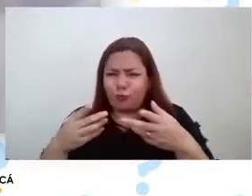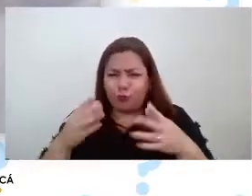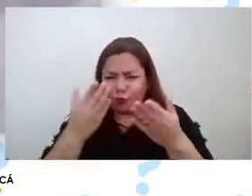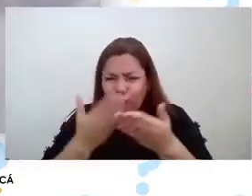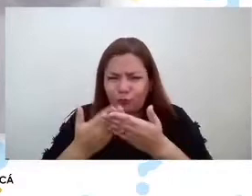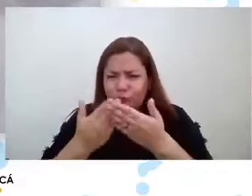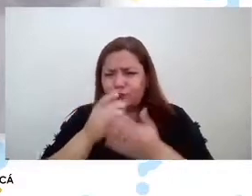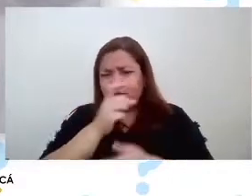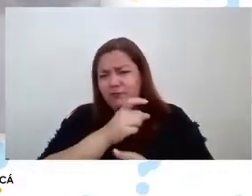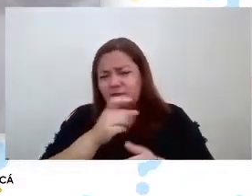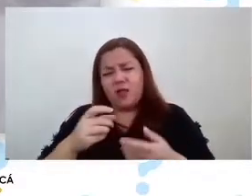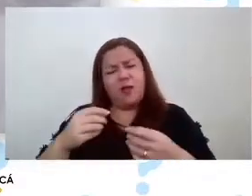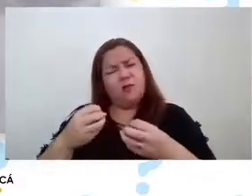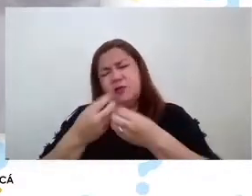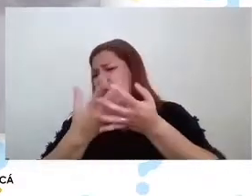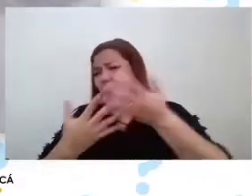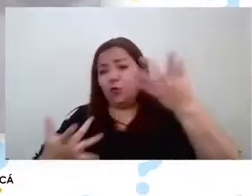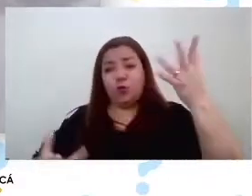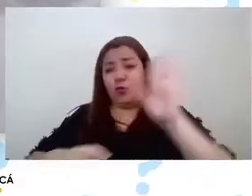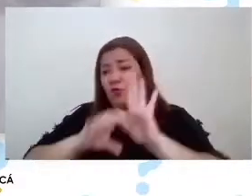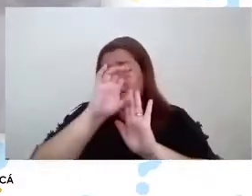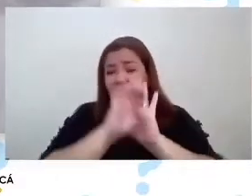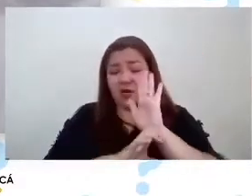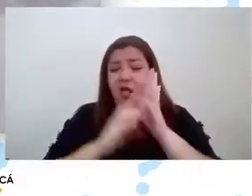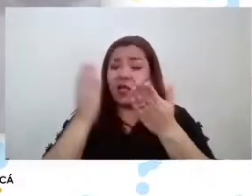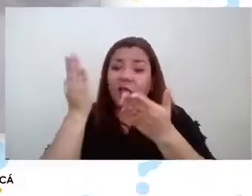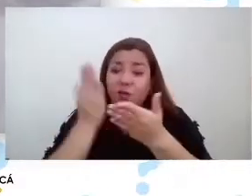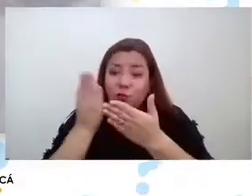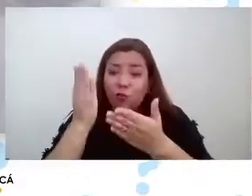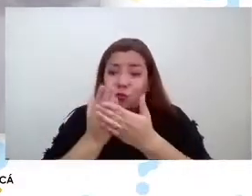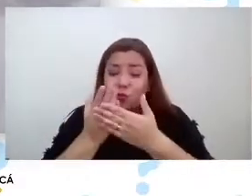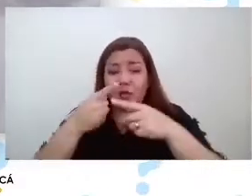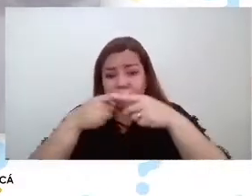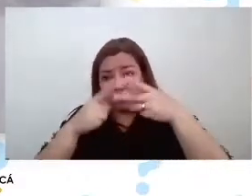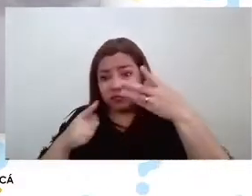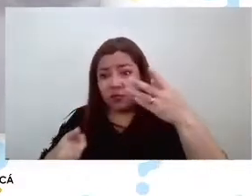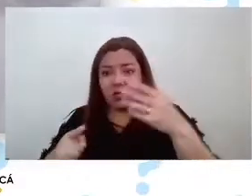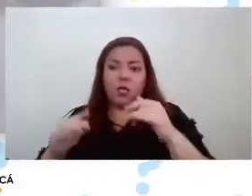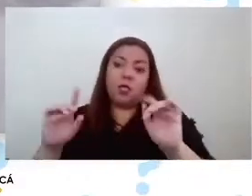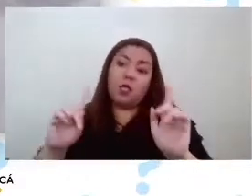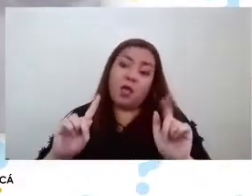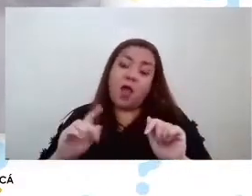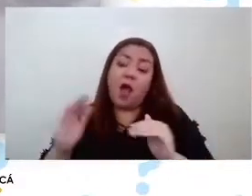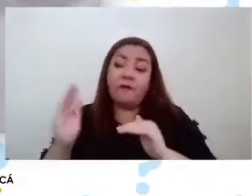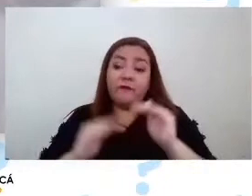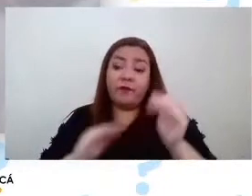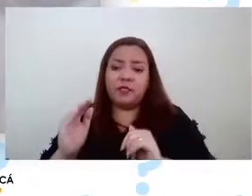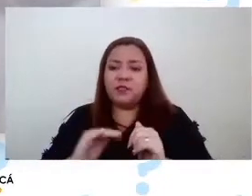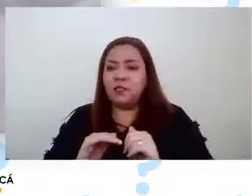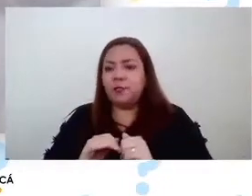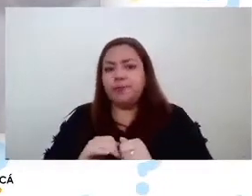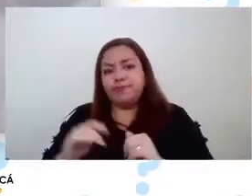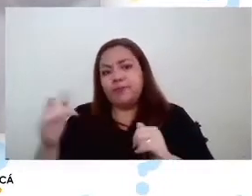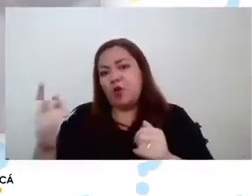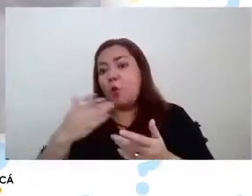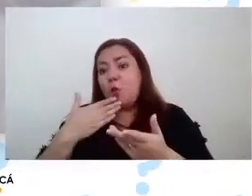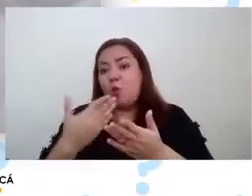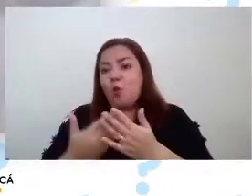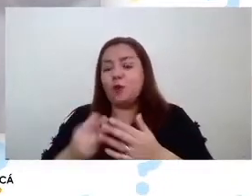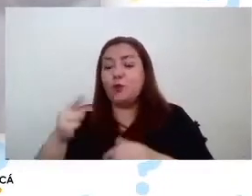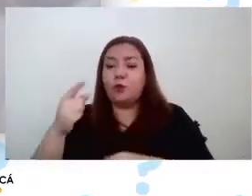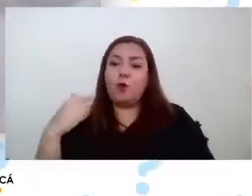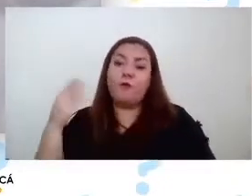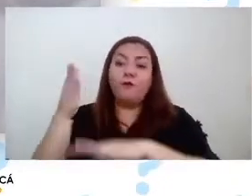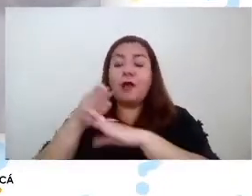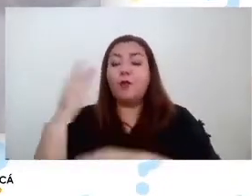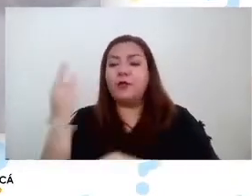arqueólogos o un montón de carreras que generalmente no se ven tanto en la parrilla programativa cuando uno